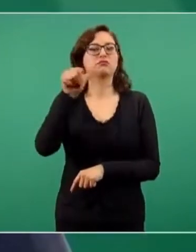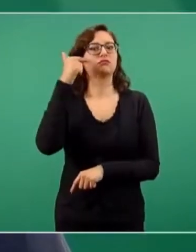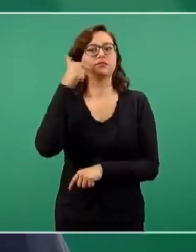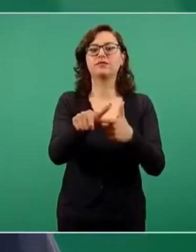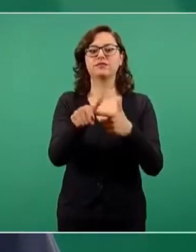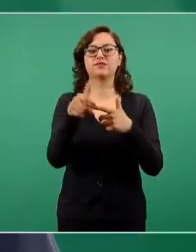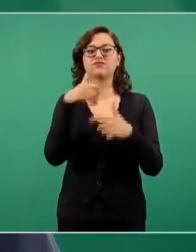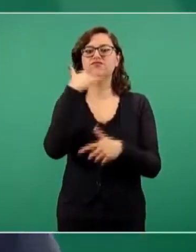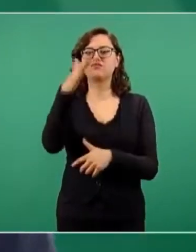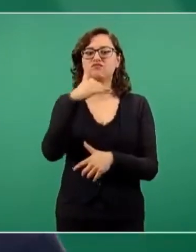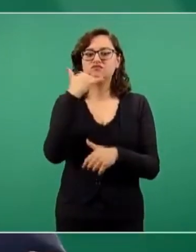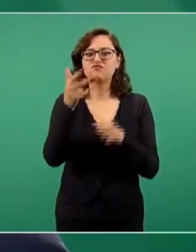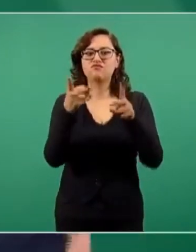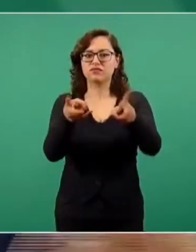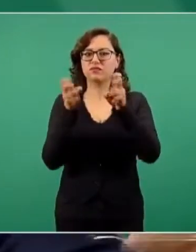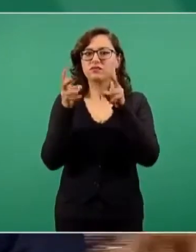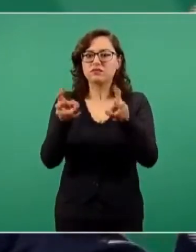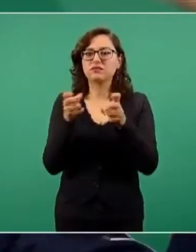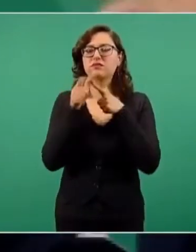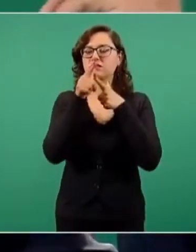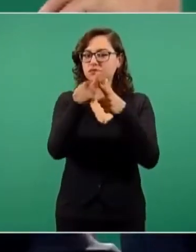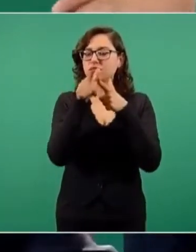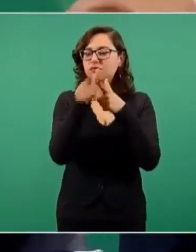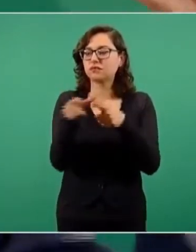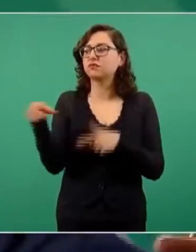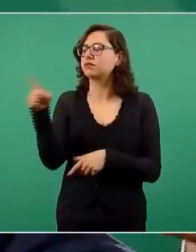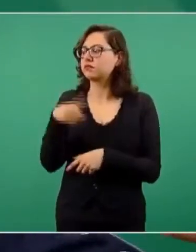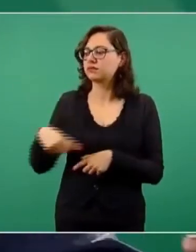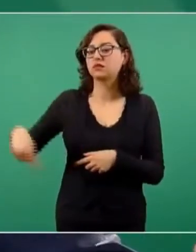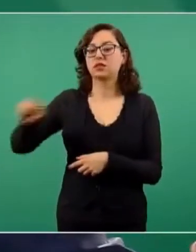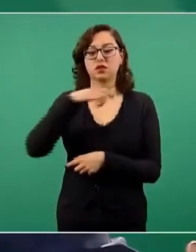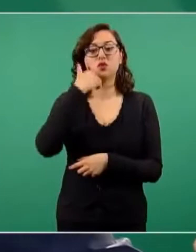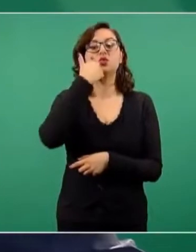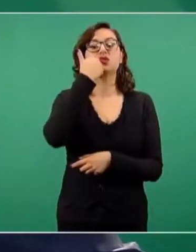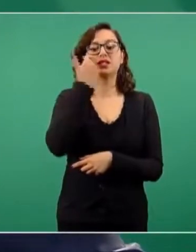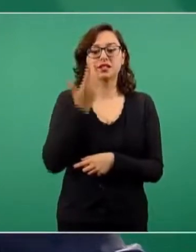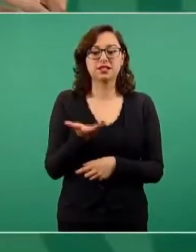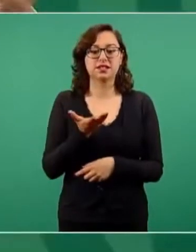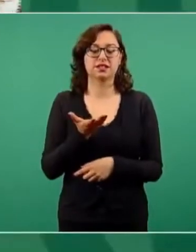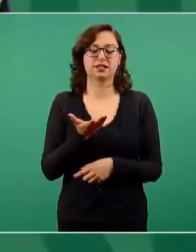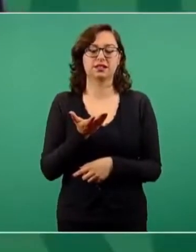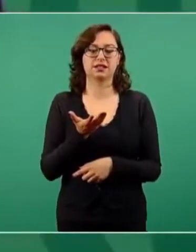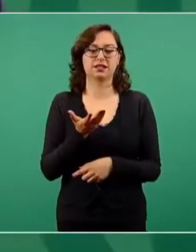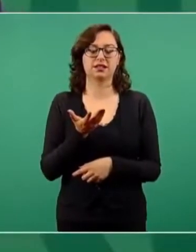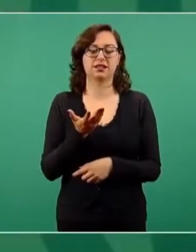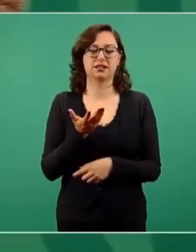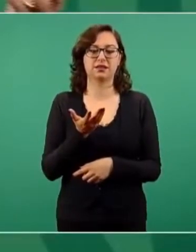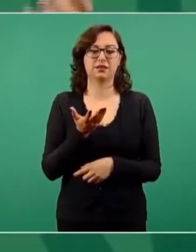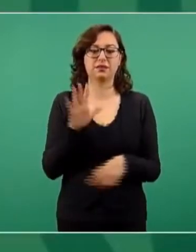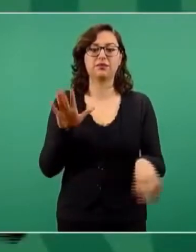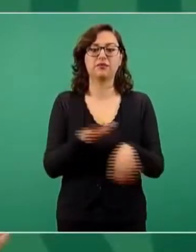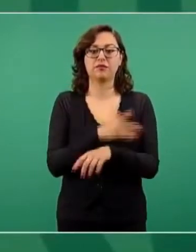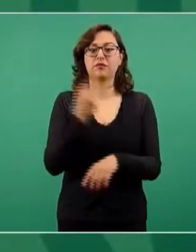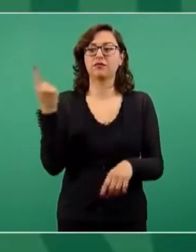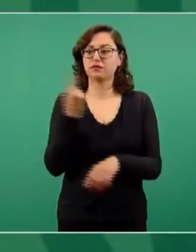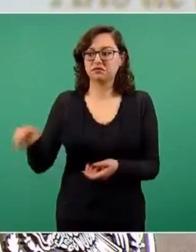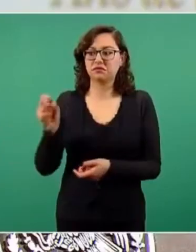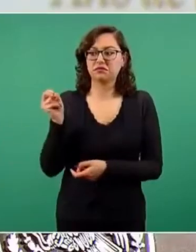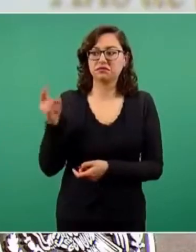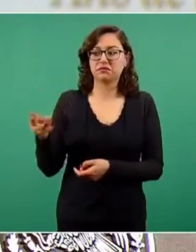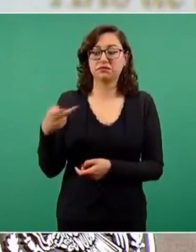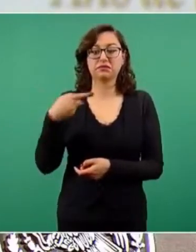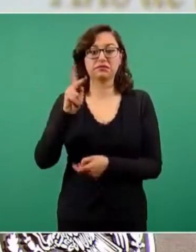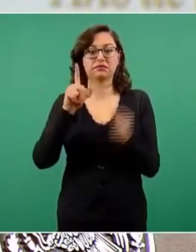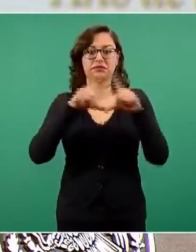fue el que nos llevó a la decadencia.